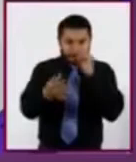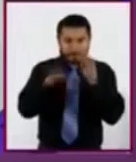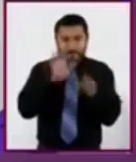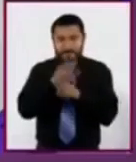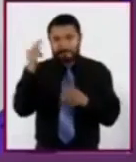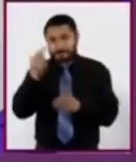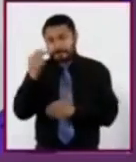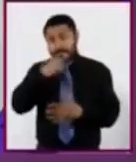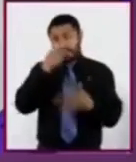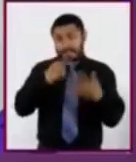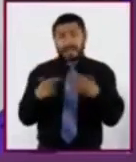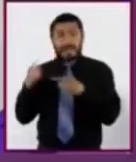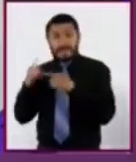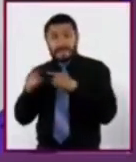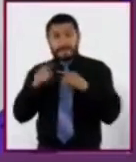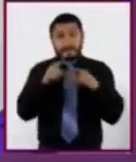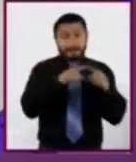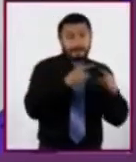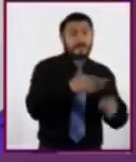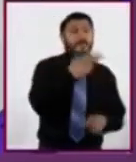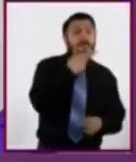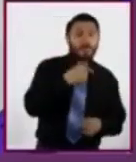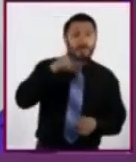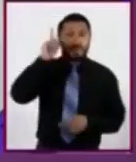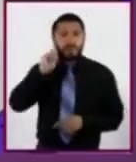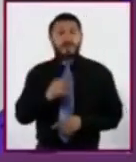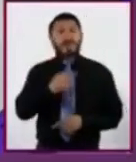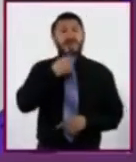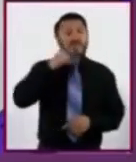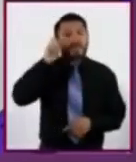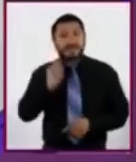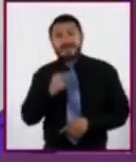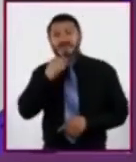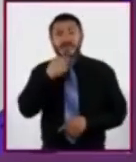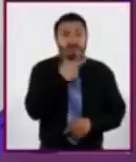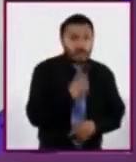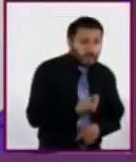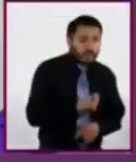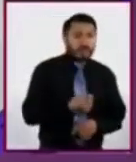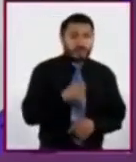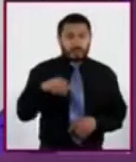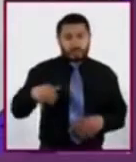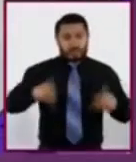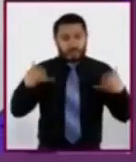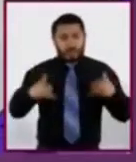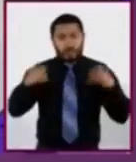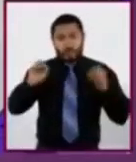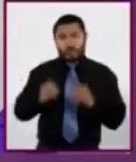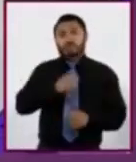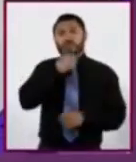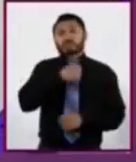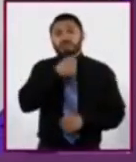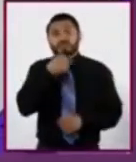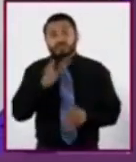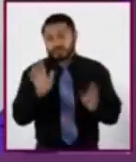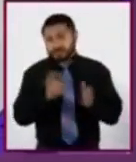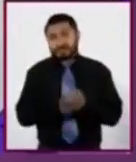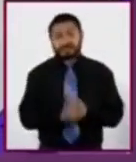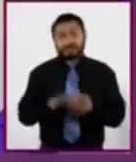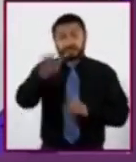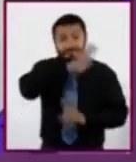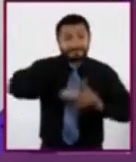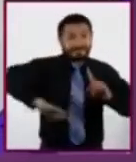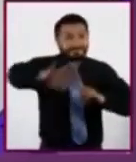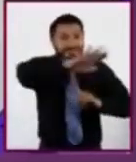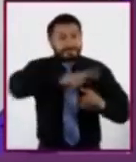entre hombres y mujeres, niñas, niños, adolescentes o adultos mayores. El entorno,